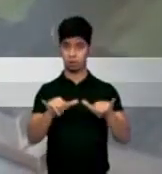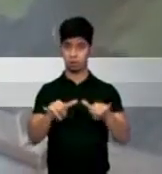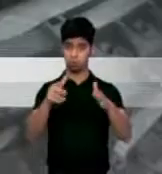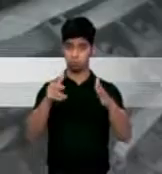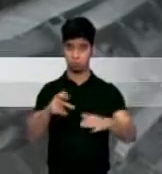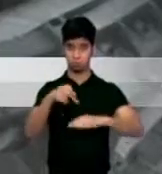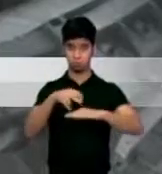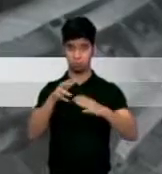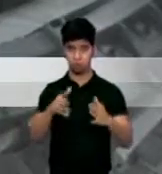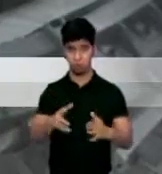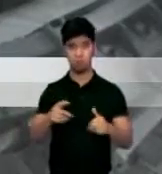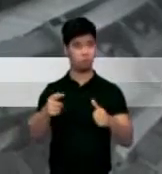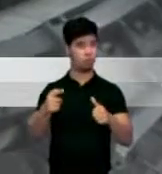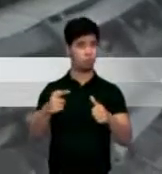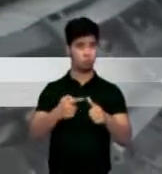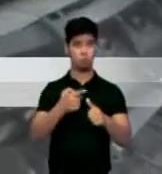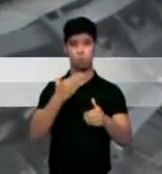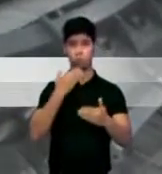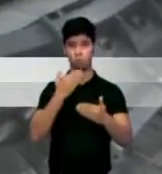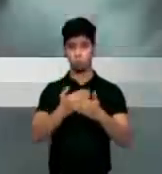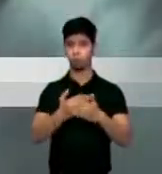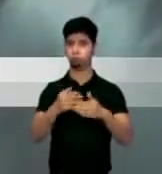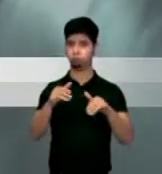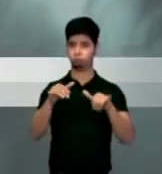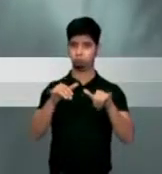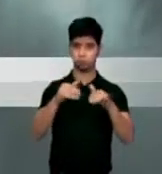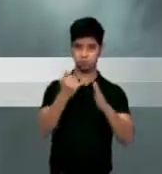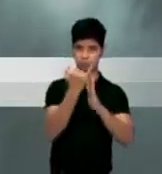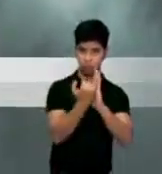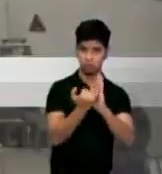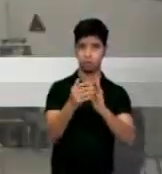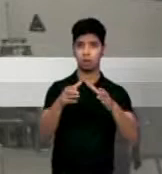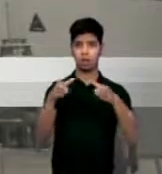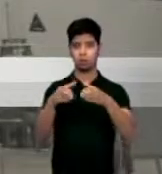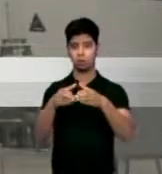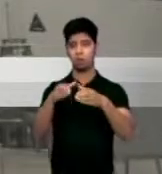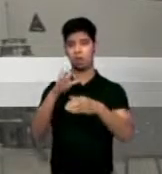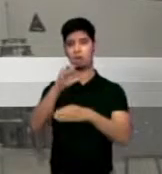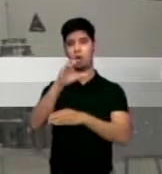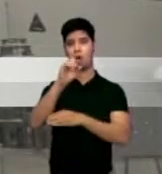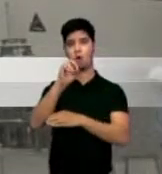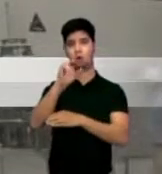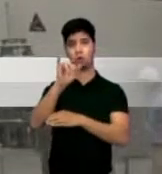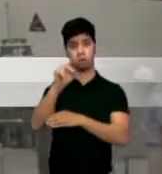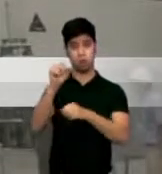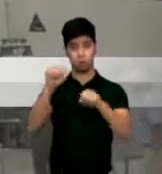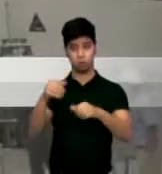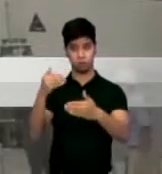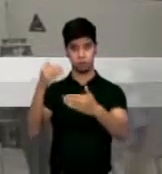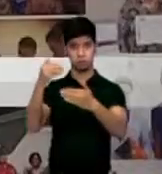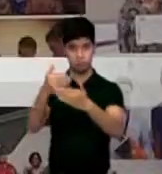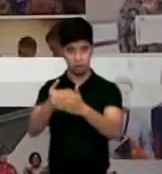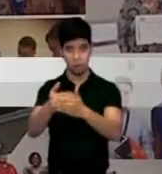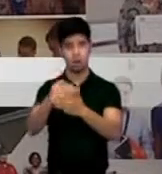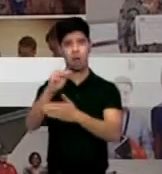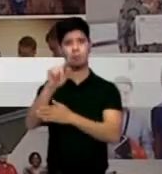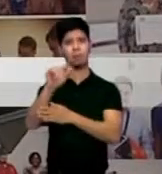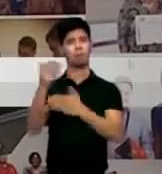diseñadores en una de las fases de la cápsula Orion que podría llegar a Marte a principios de la próxima década.